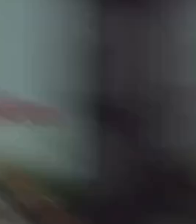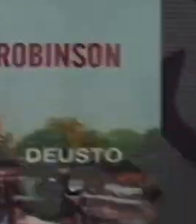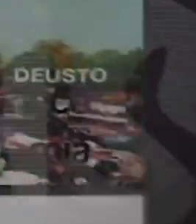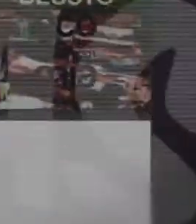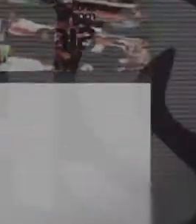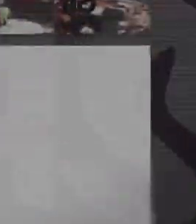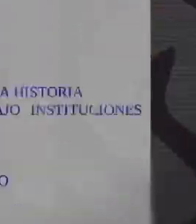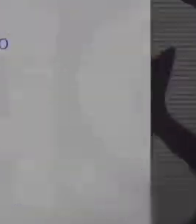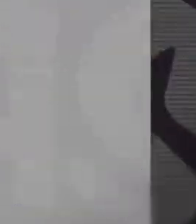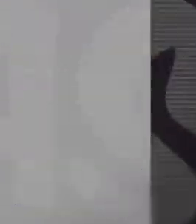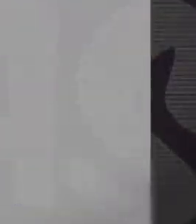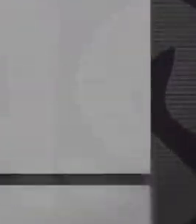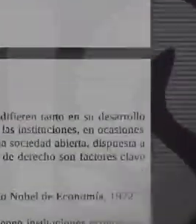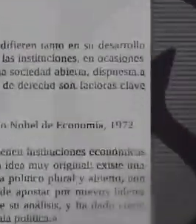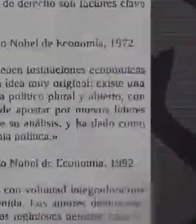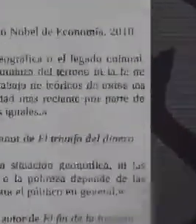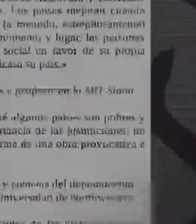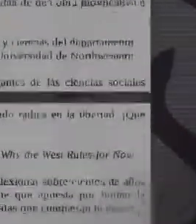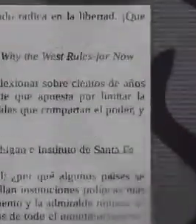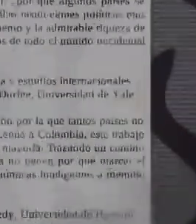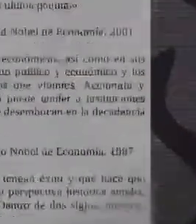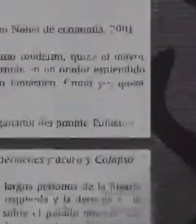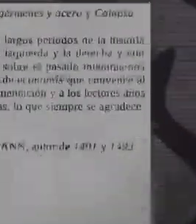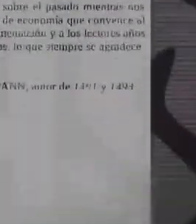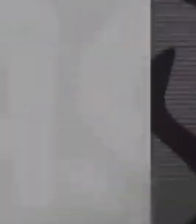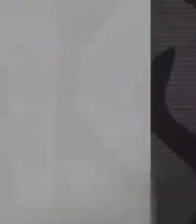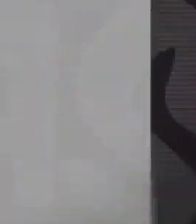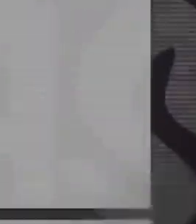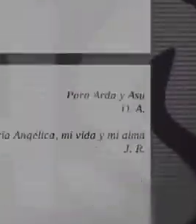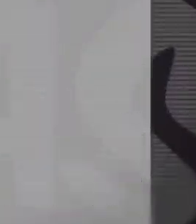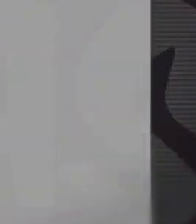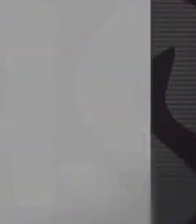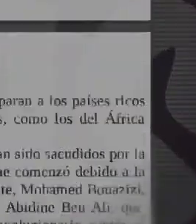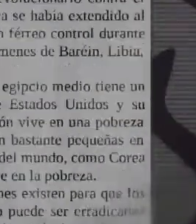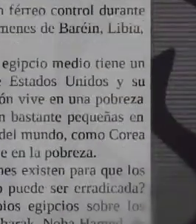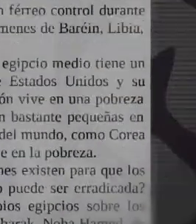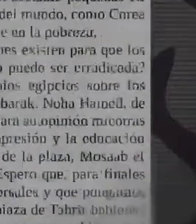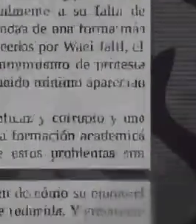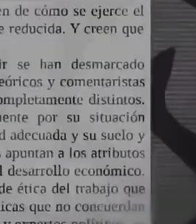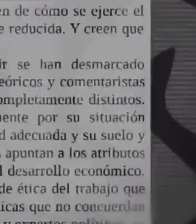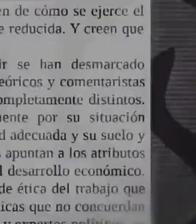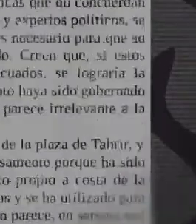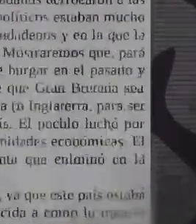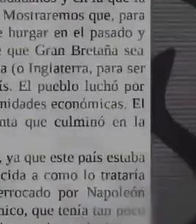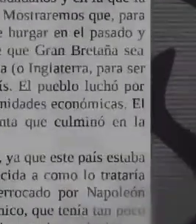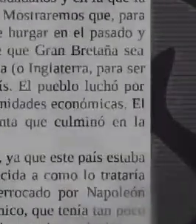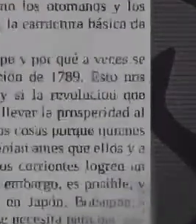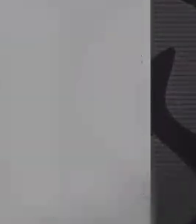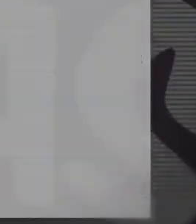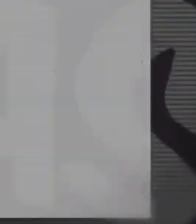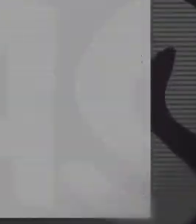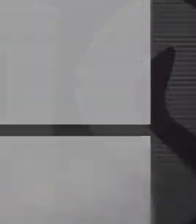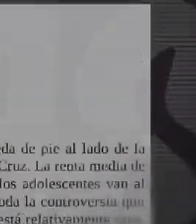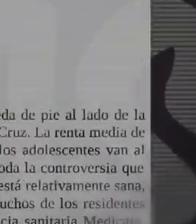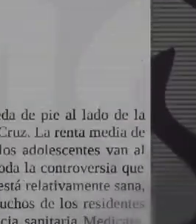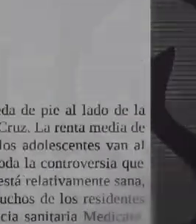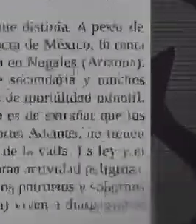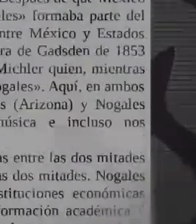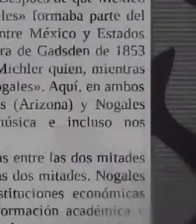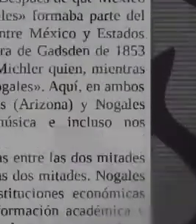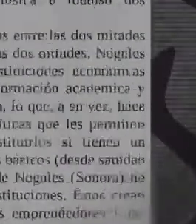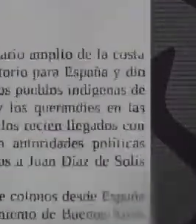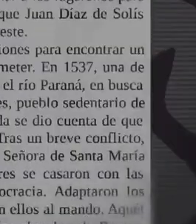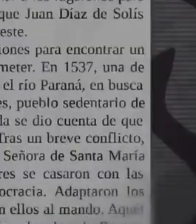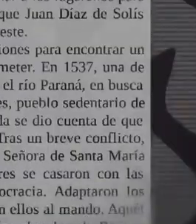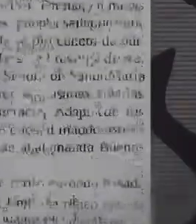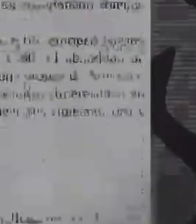publicación, México ha continuado enfrentando problemas relacionados con la concentración del poder económico en manos de unos pocos,